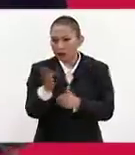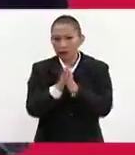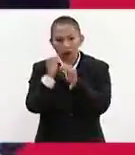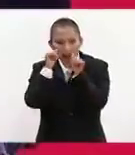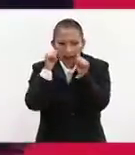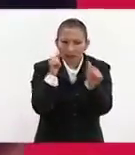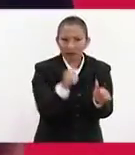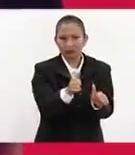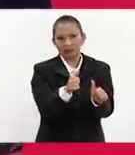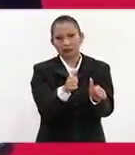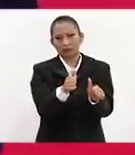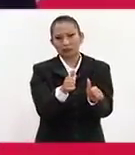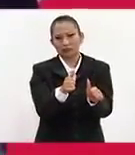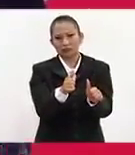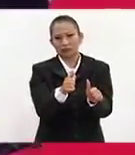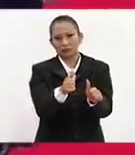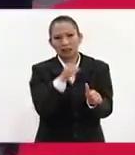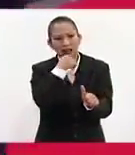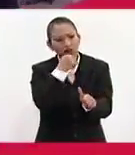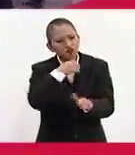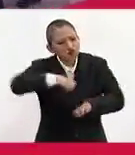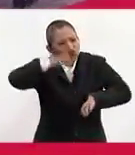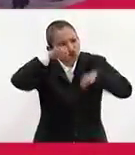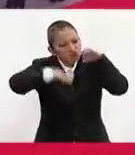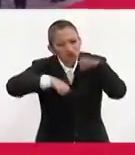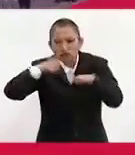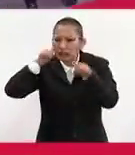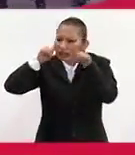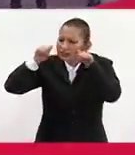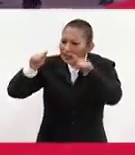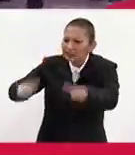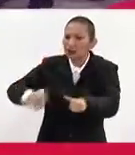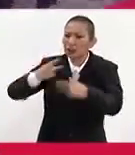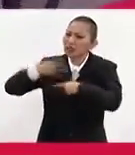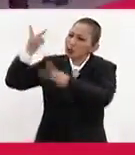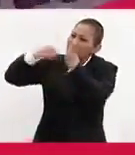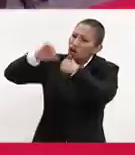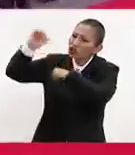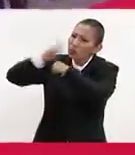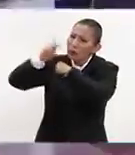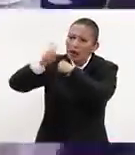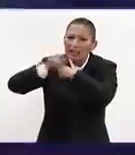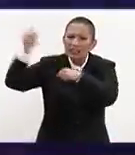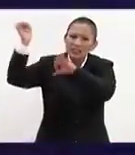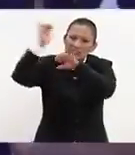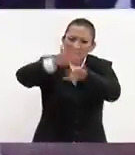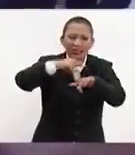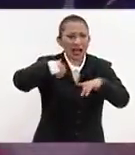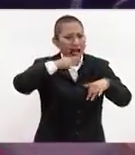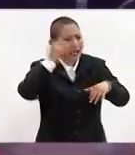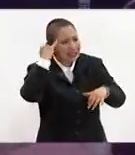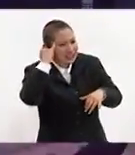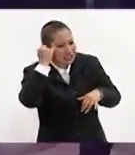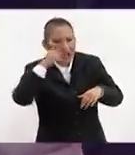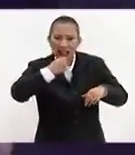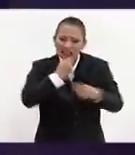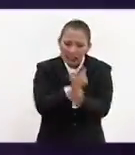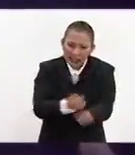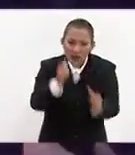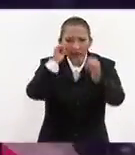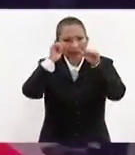atención hacia ancianos, hacia los migrantes, hacia los pueblos originarios, hacia los niños,